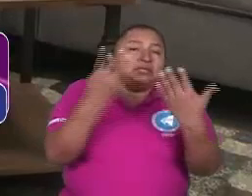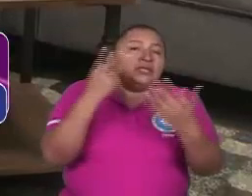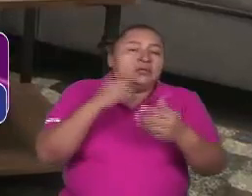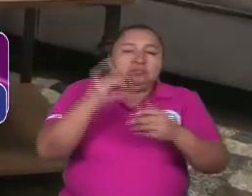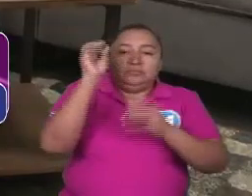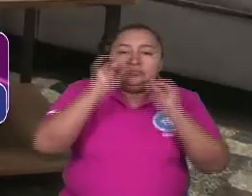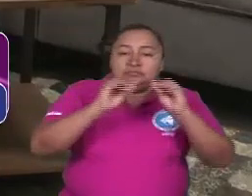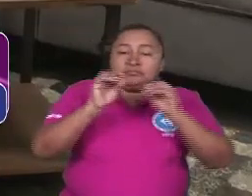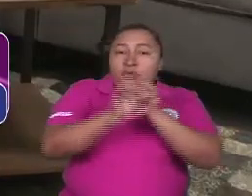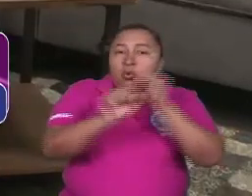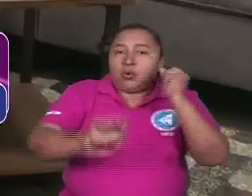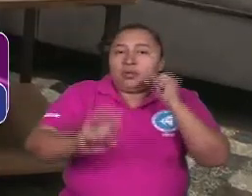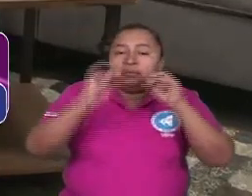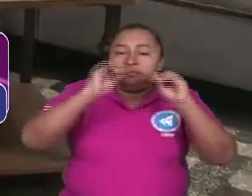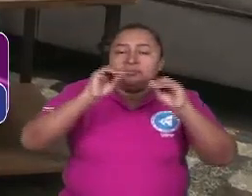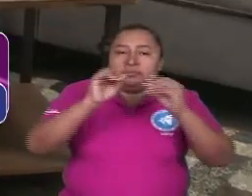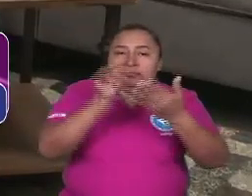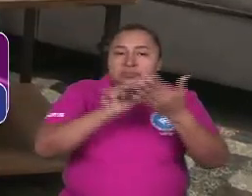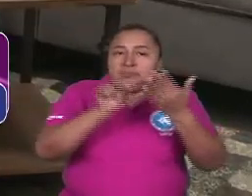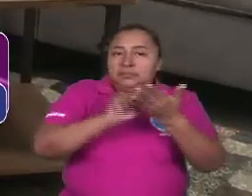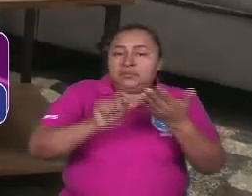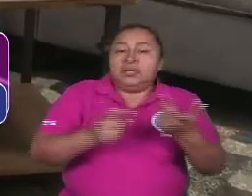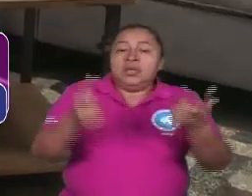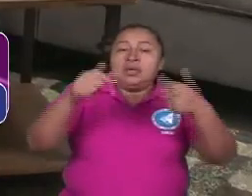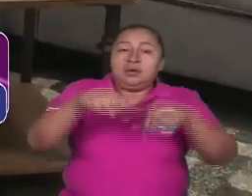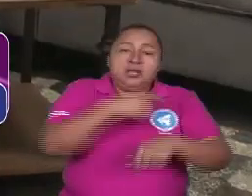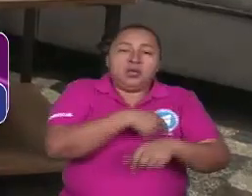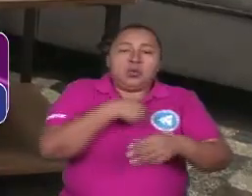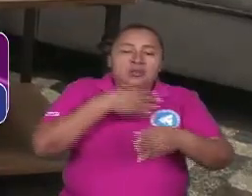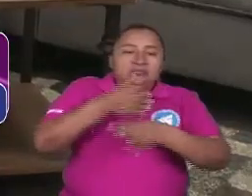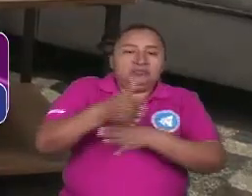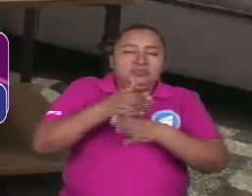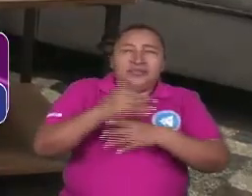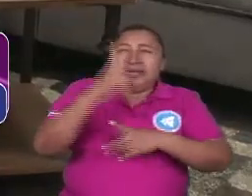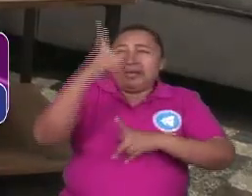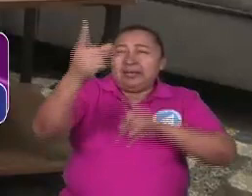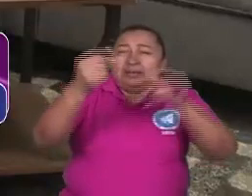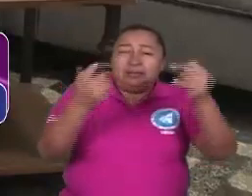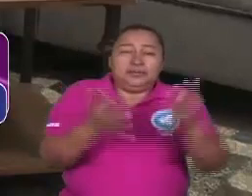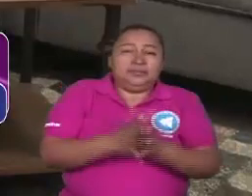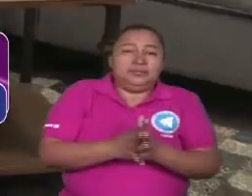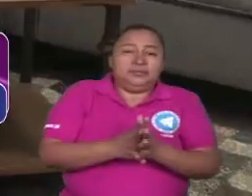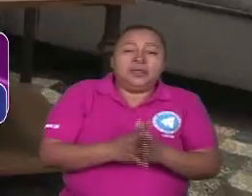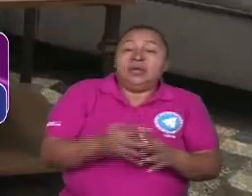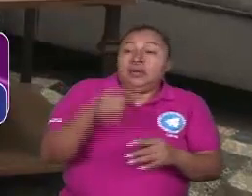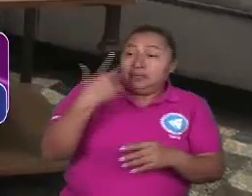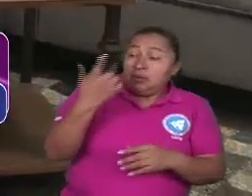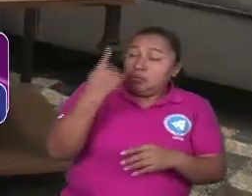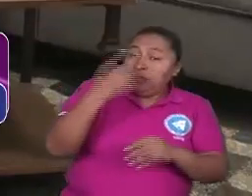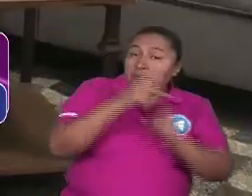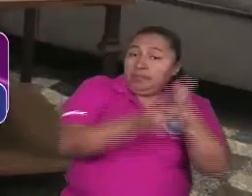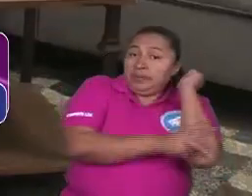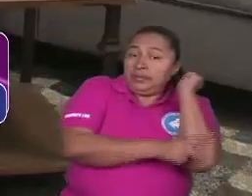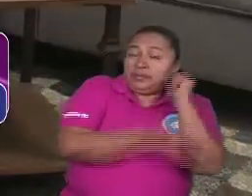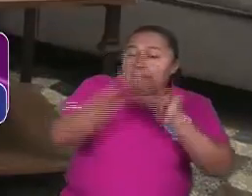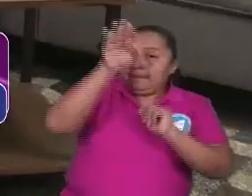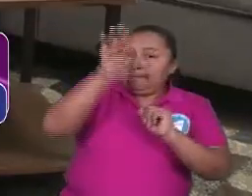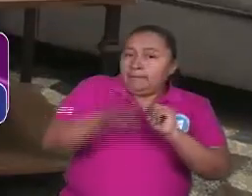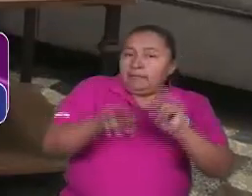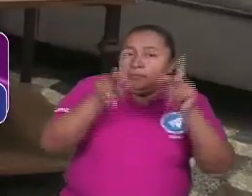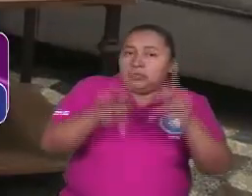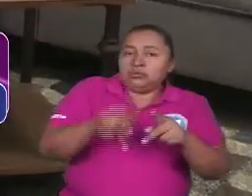cruzada nacional de analfabetización exacto y ahora están las escuelas de oficios en el campo y además uno de los países de América Latina con la más baja tasa de